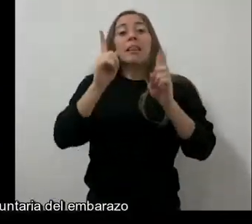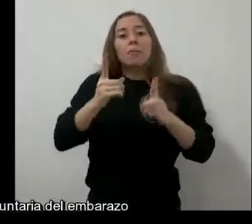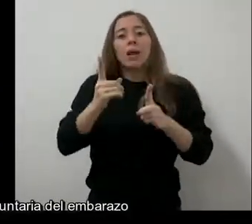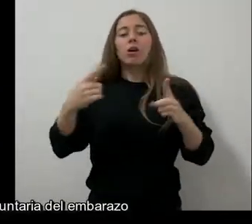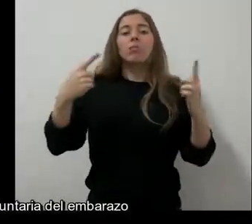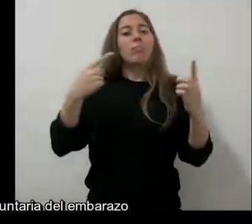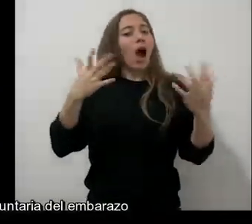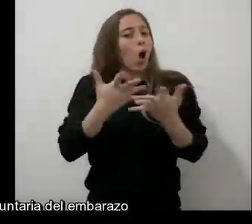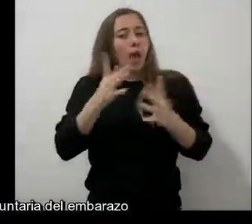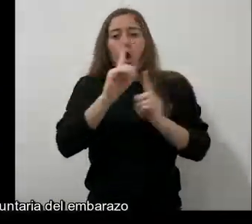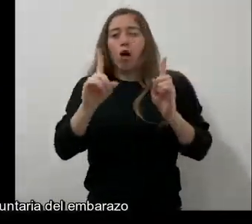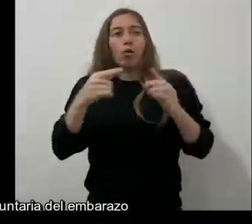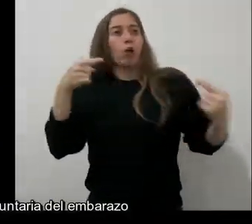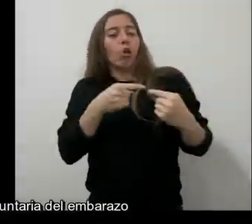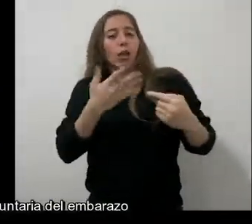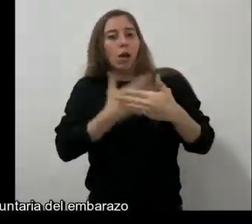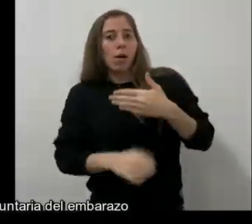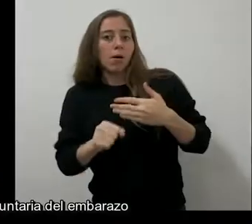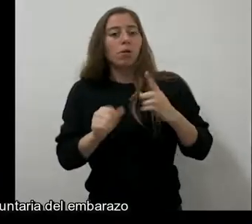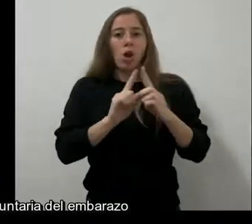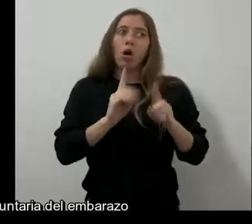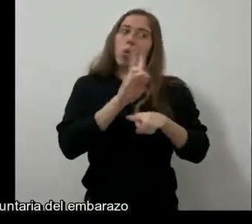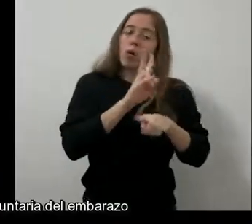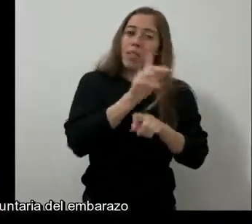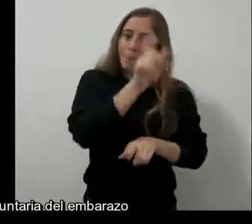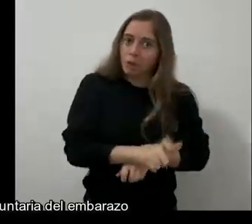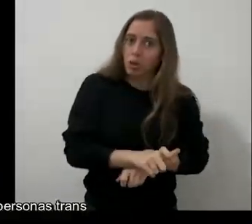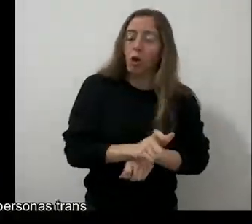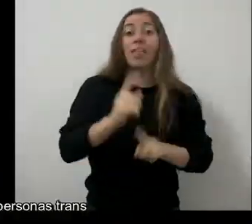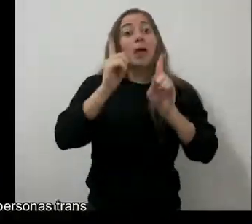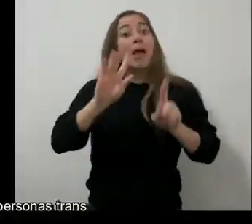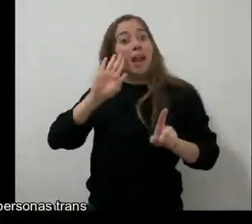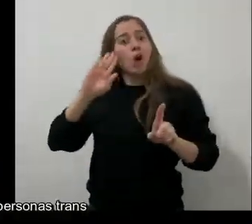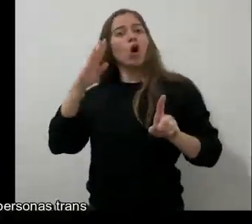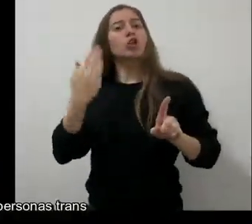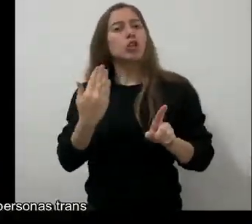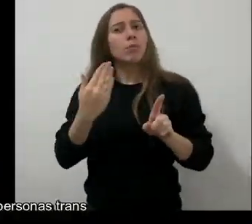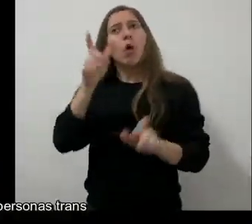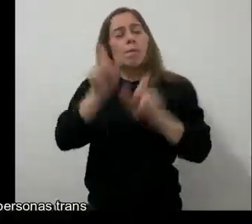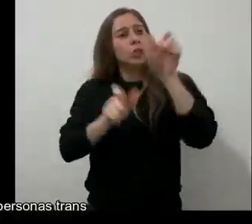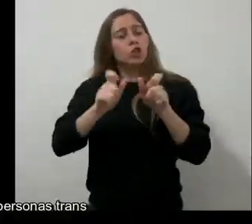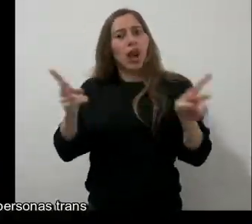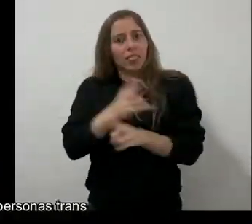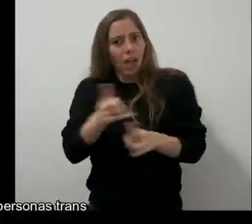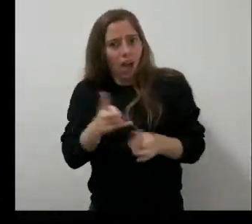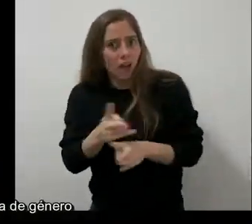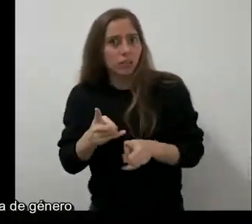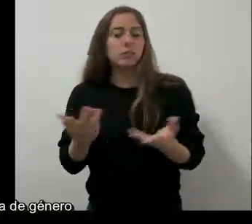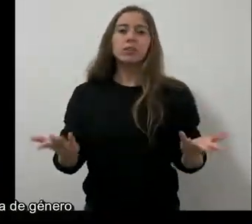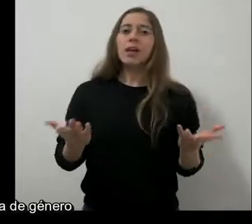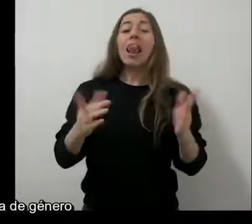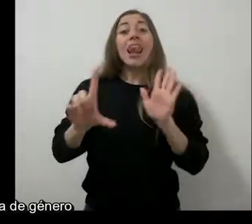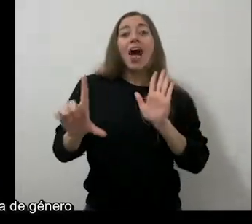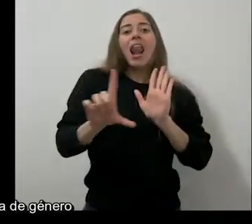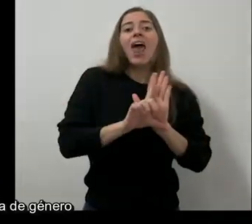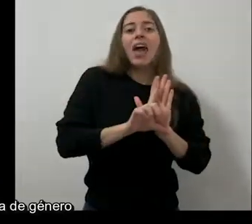voluntaria del embarazo, el reconocimiento y protección a personas trans, la